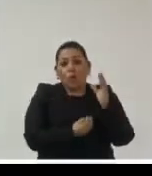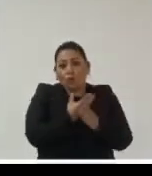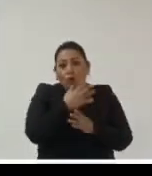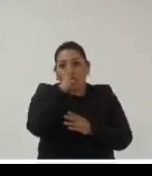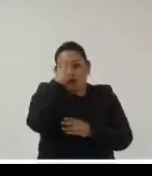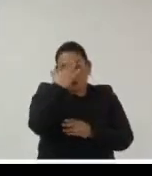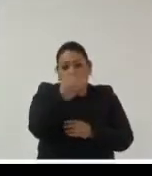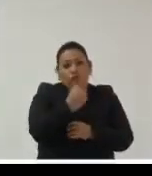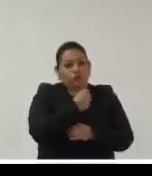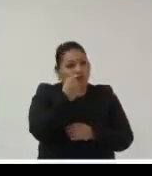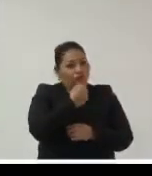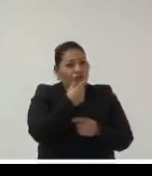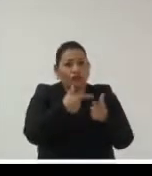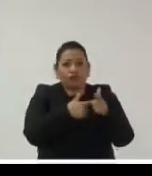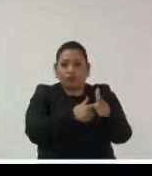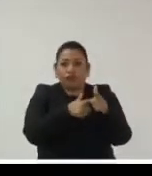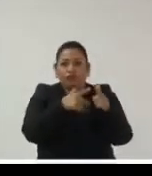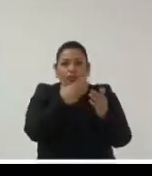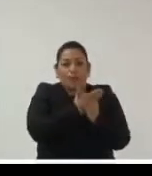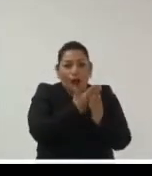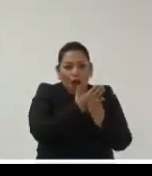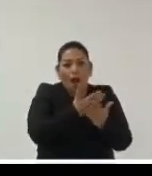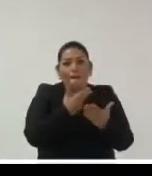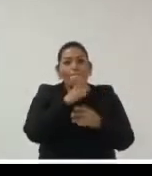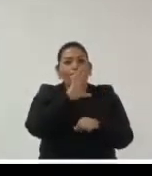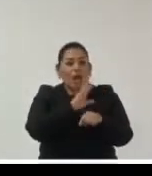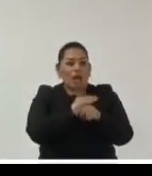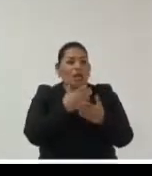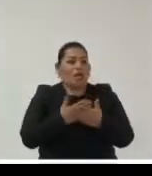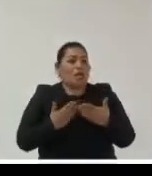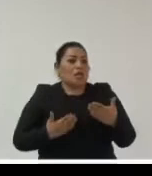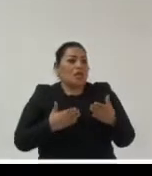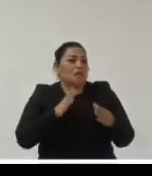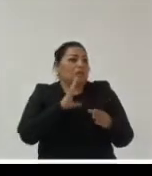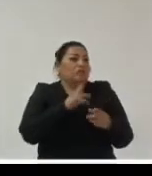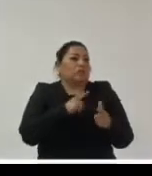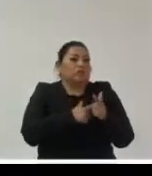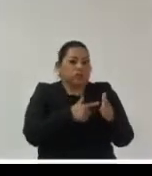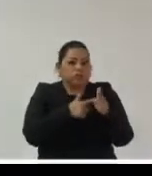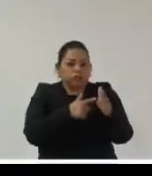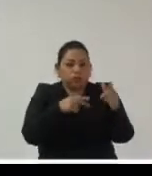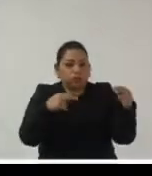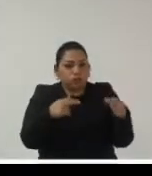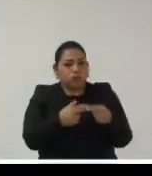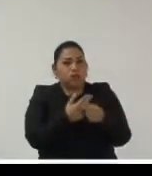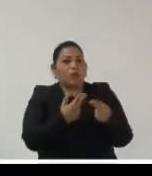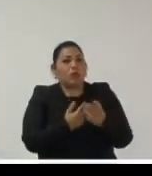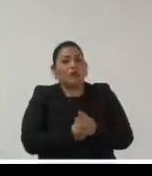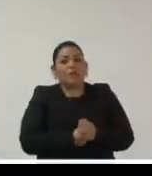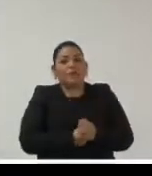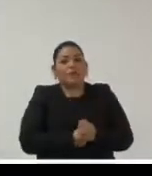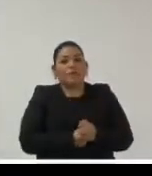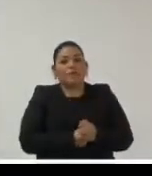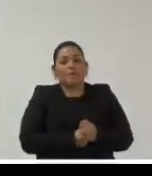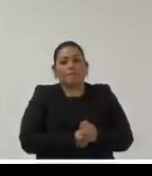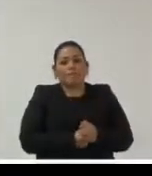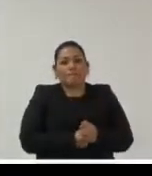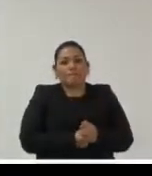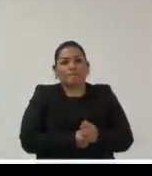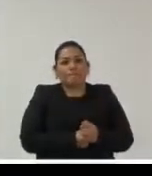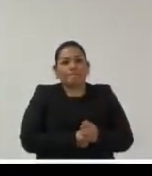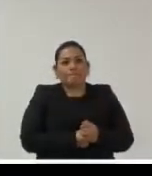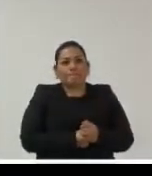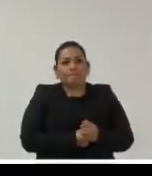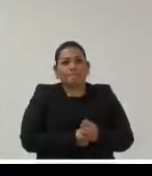archivístico que permita anticiparnos a eventos que van a seguir surgiendo y que como lo